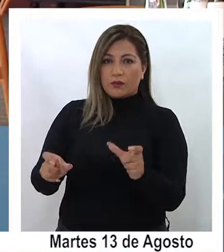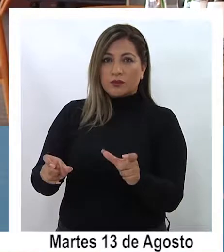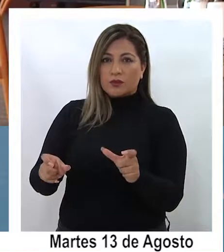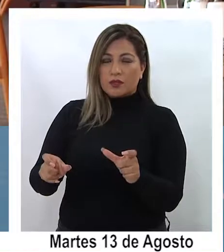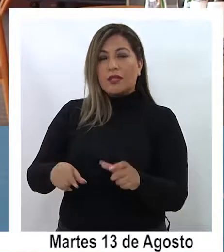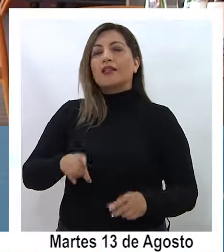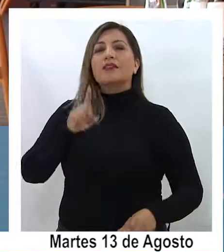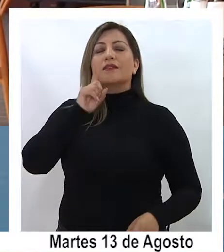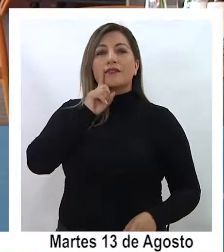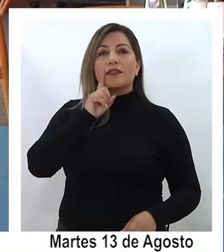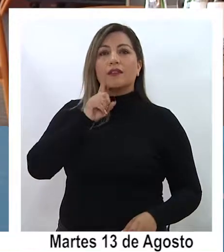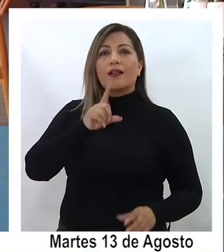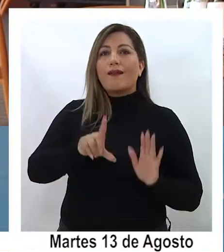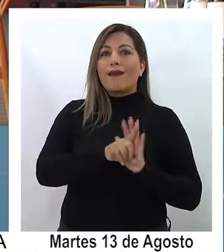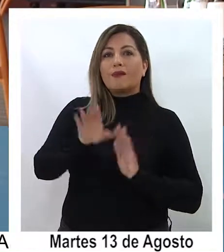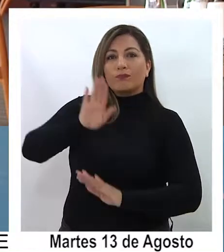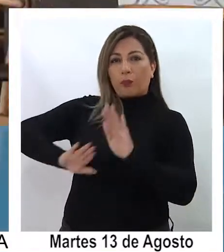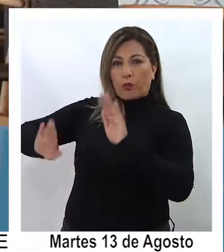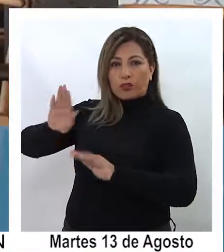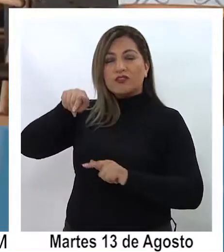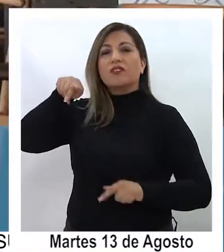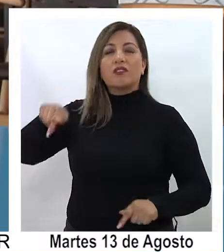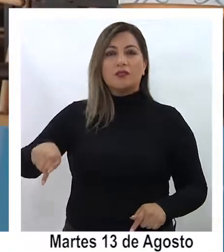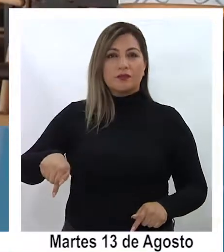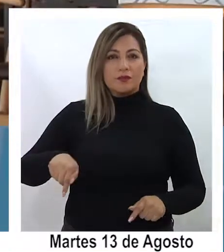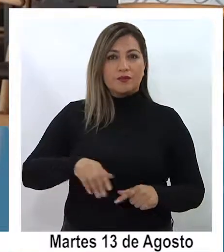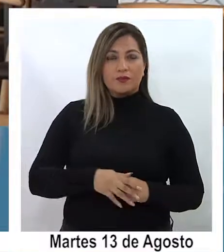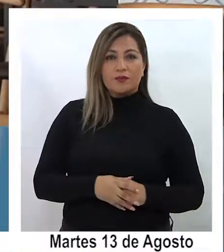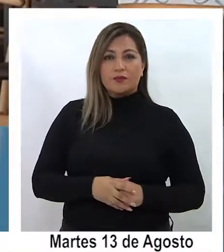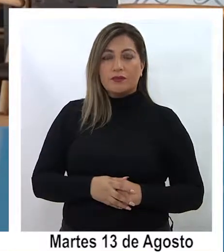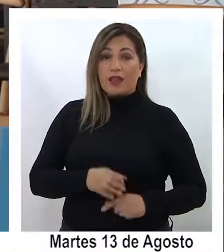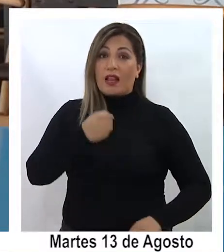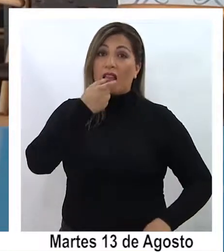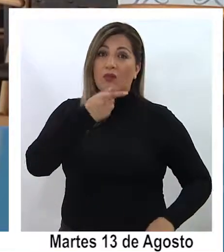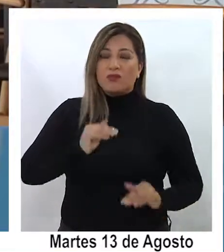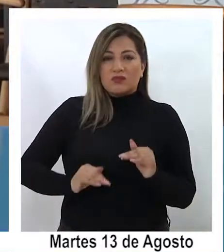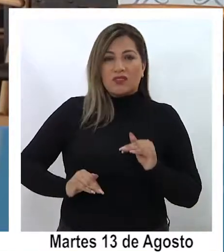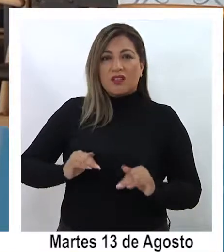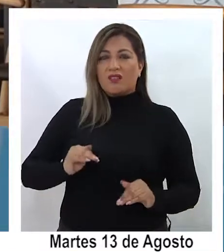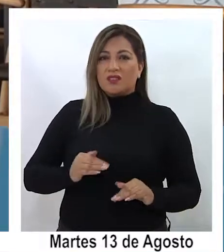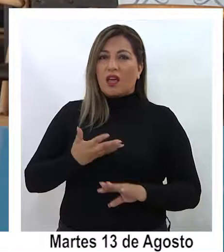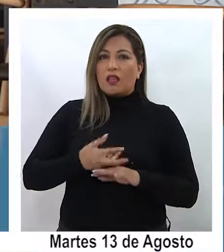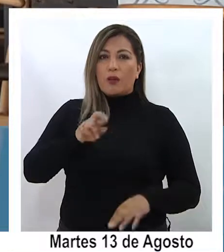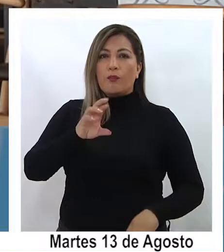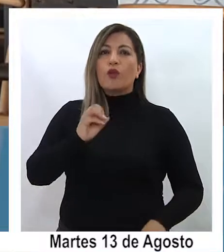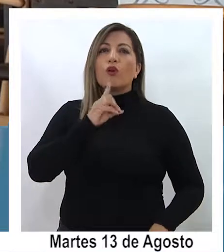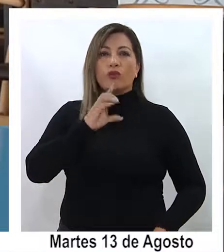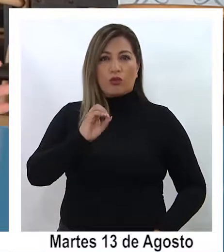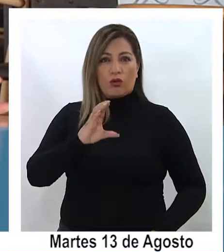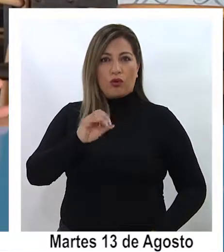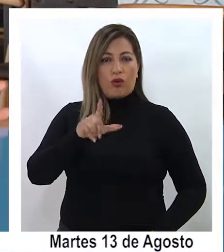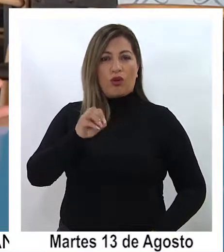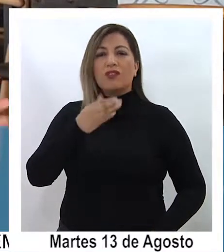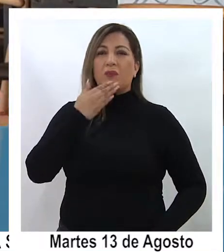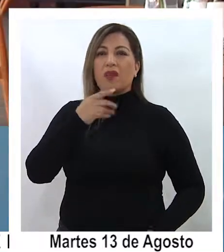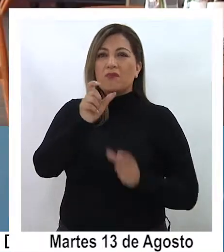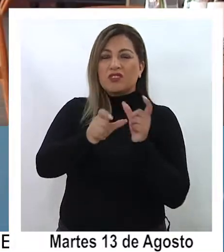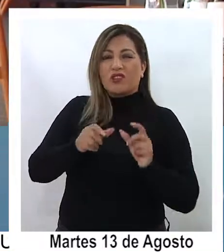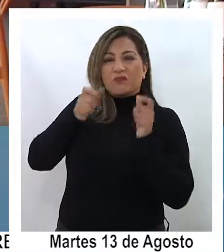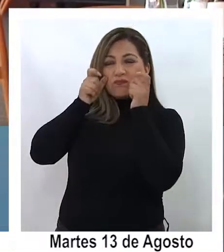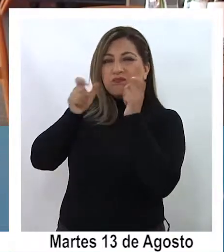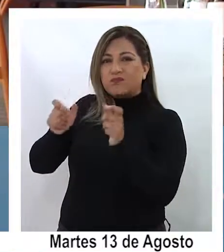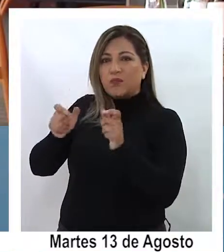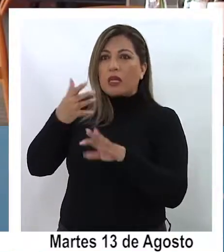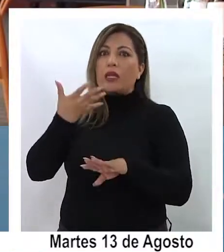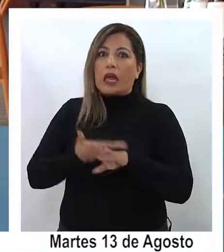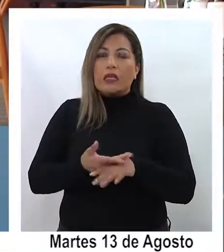van a tener la debida protección y por lo tanto las denuncias muchas veces hay protocolos y parte de la fiscalización que se debe hacer es que